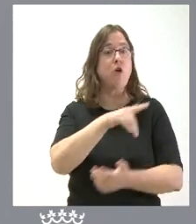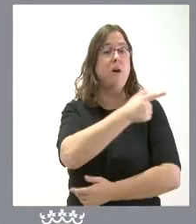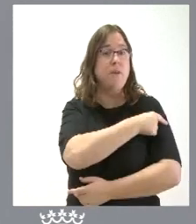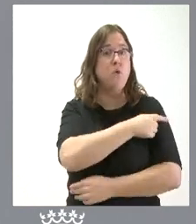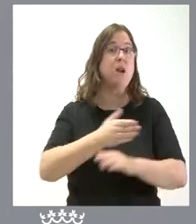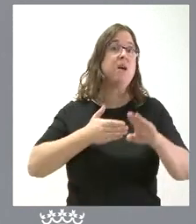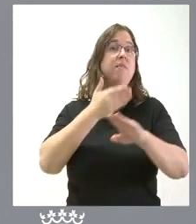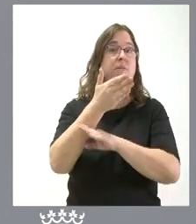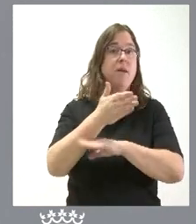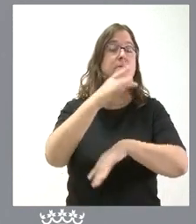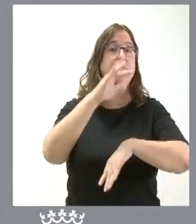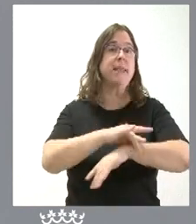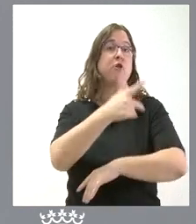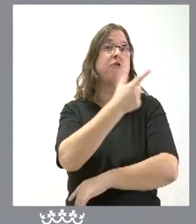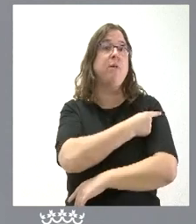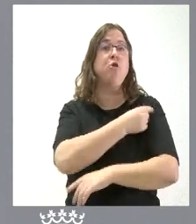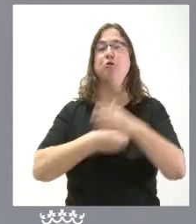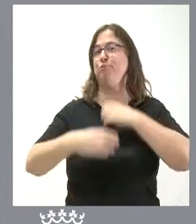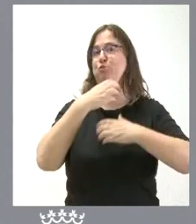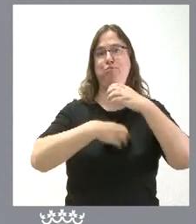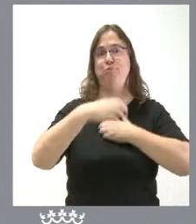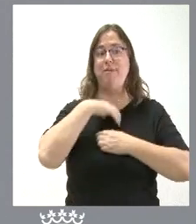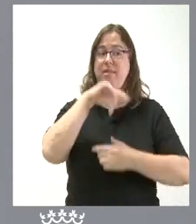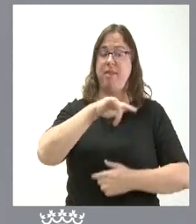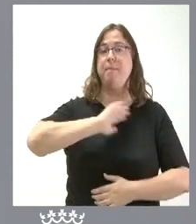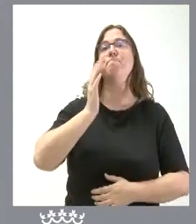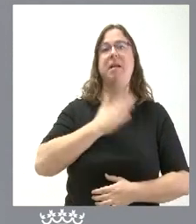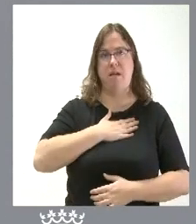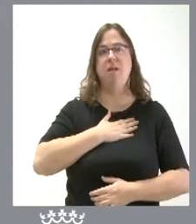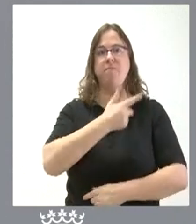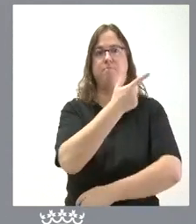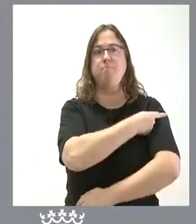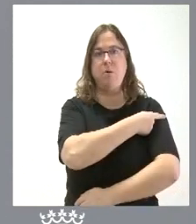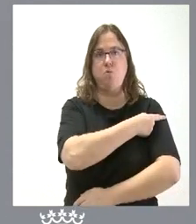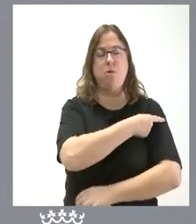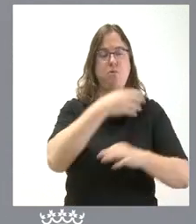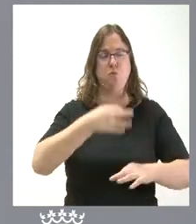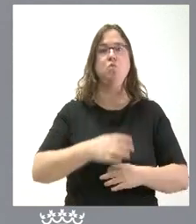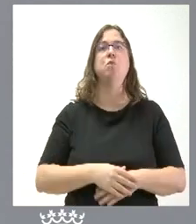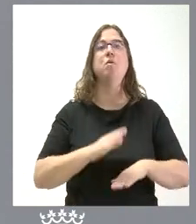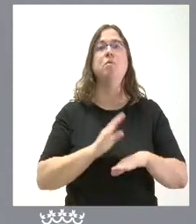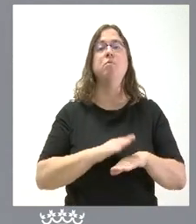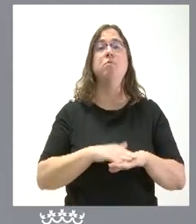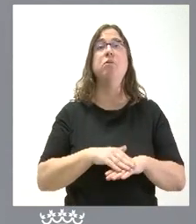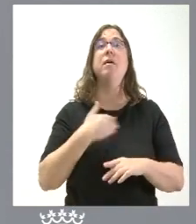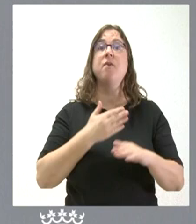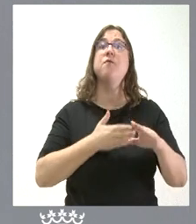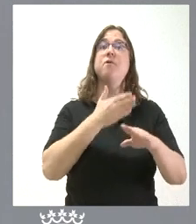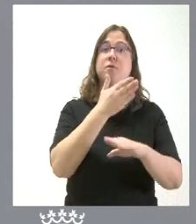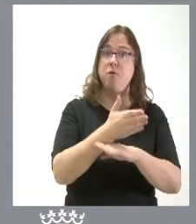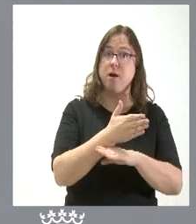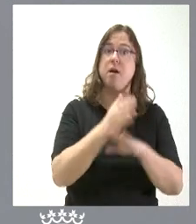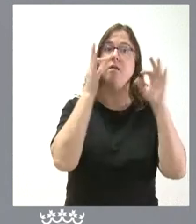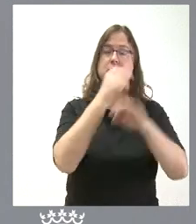acudió al centro para ser vacunado no pudo ser vacunado ese día y lo fue al día inmediatamente posterior al que también asistió y